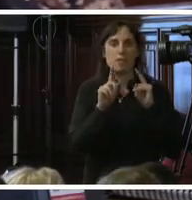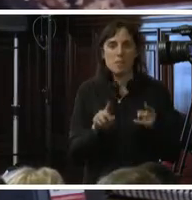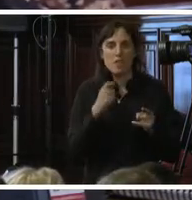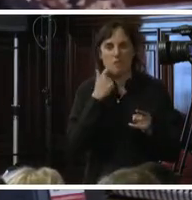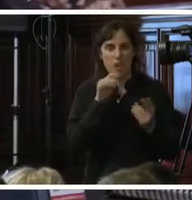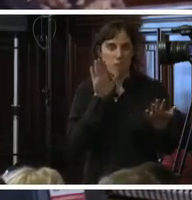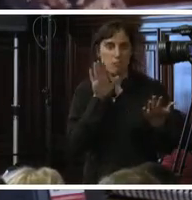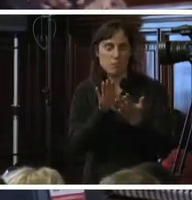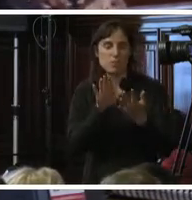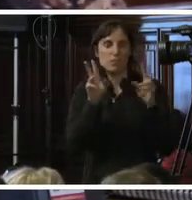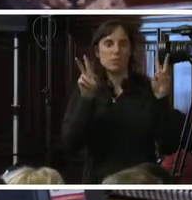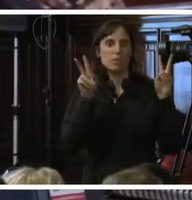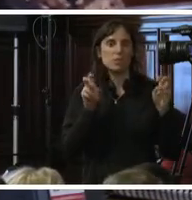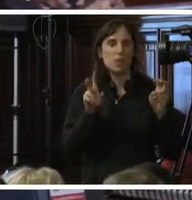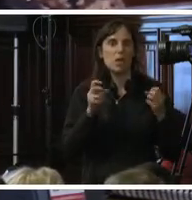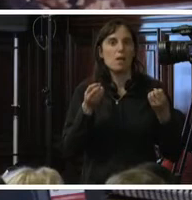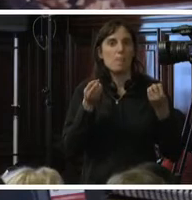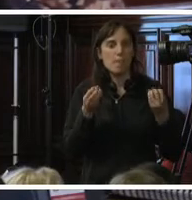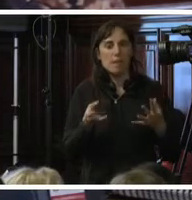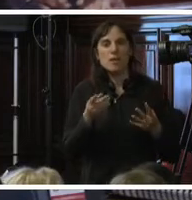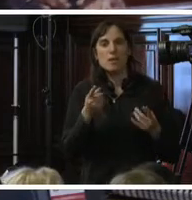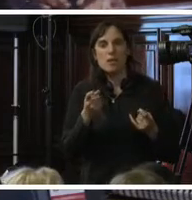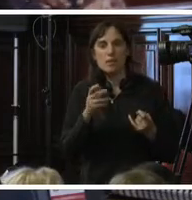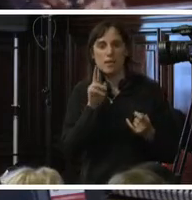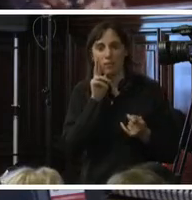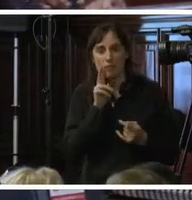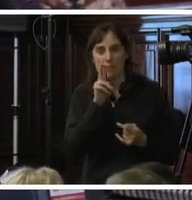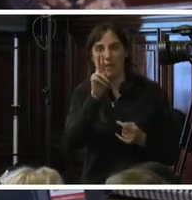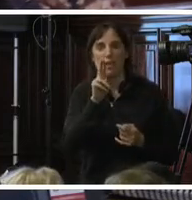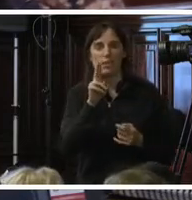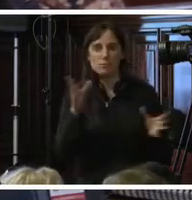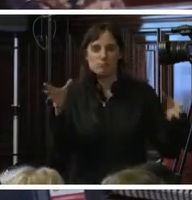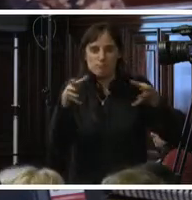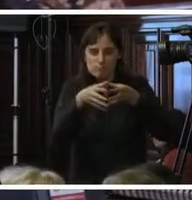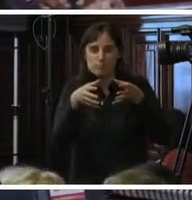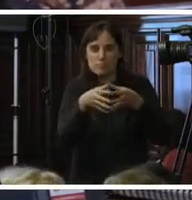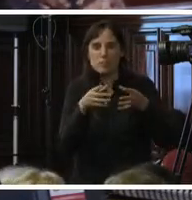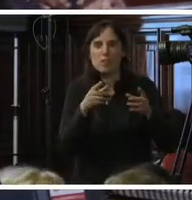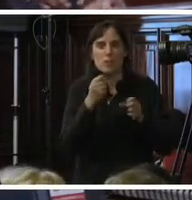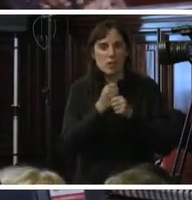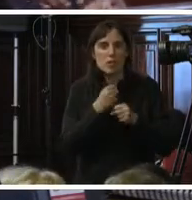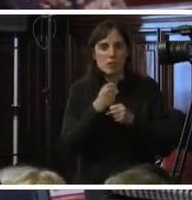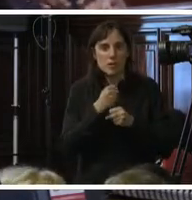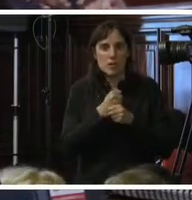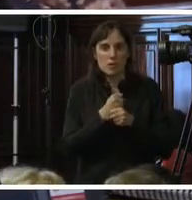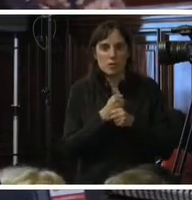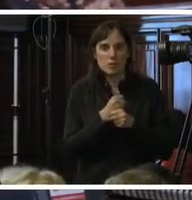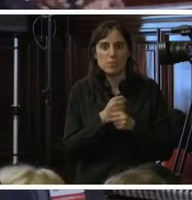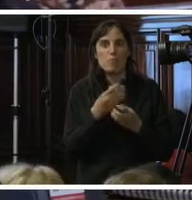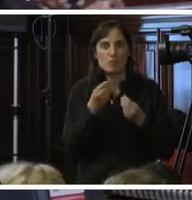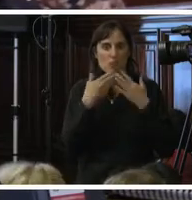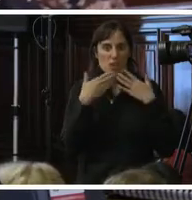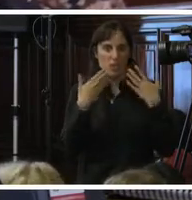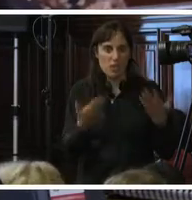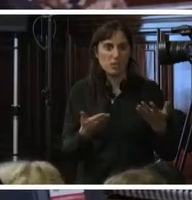son temas que sí queremos visibilizar y sí como colectivo los estamos trabajando y visibilizando. Muchas gracias.